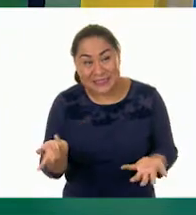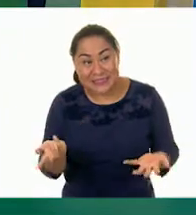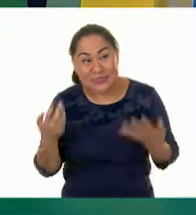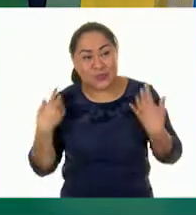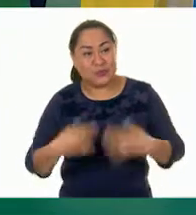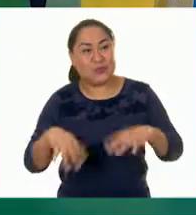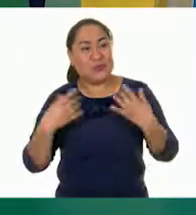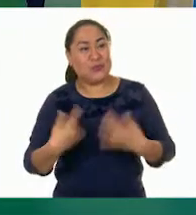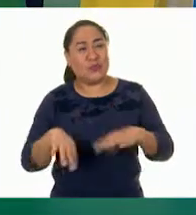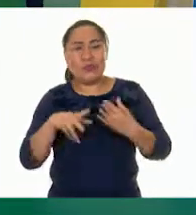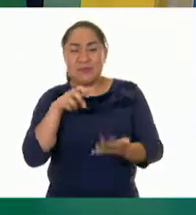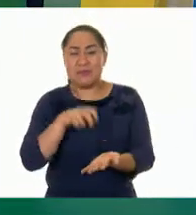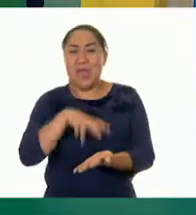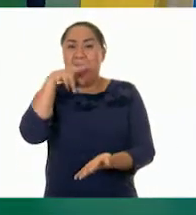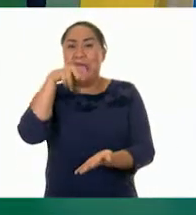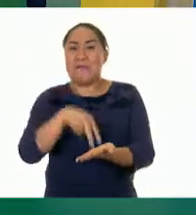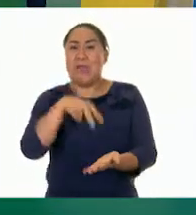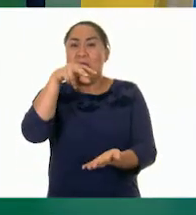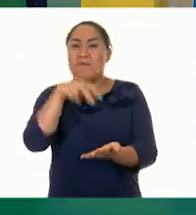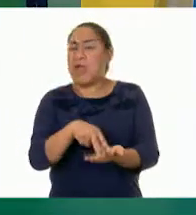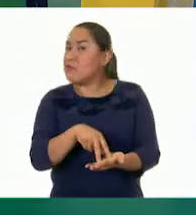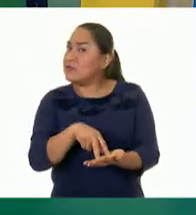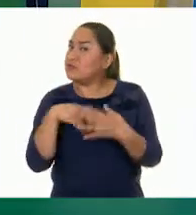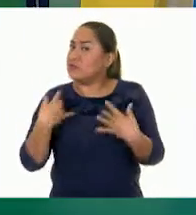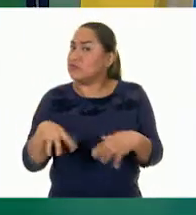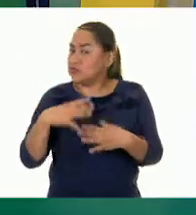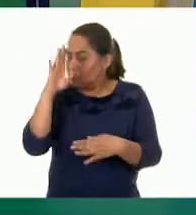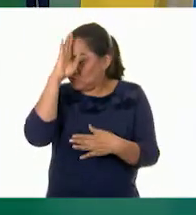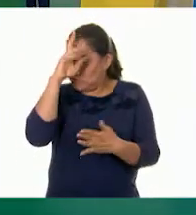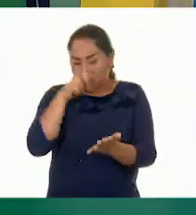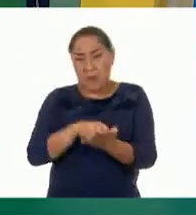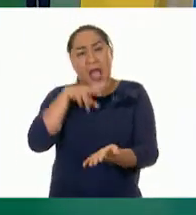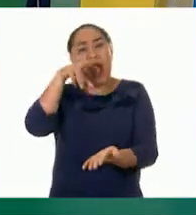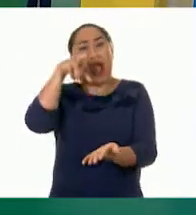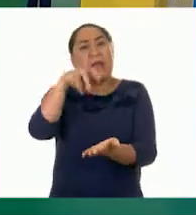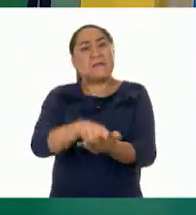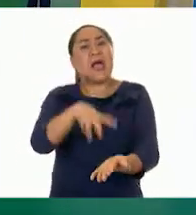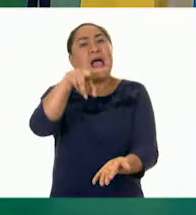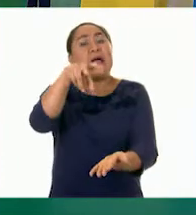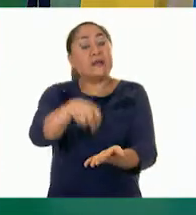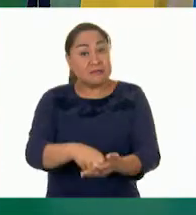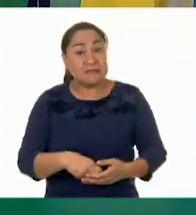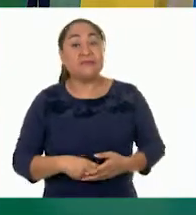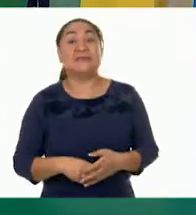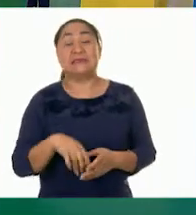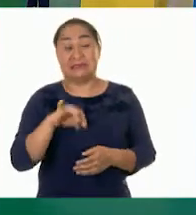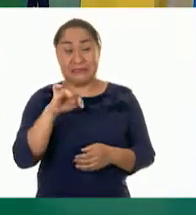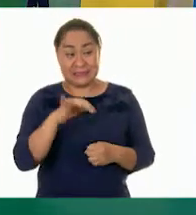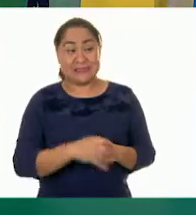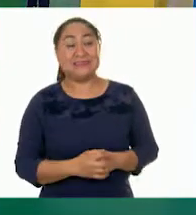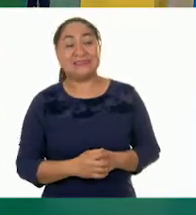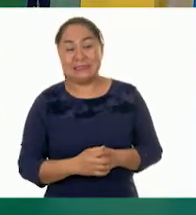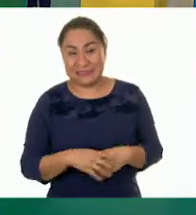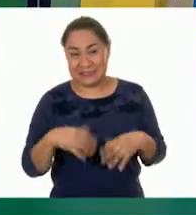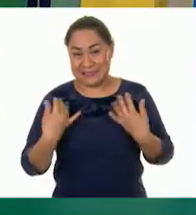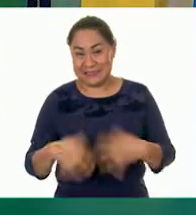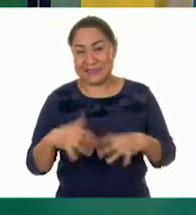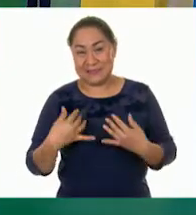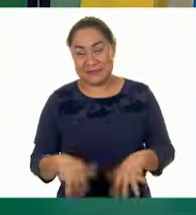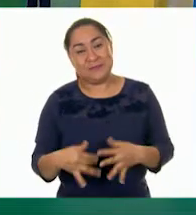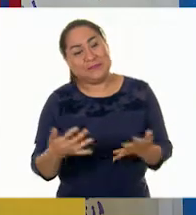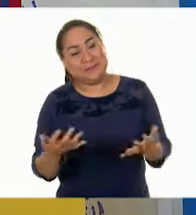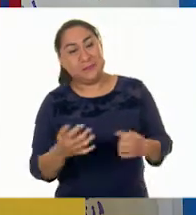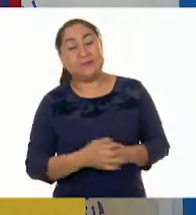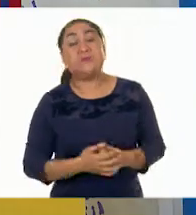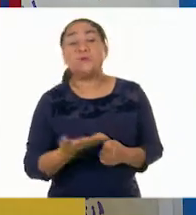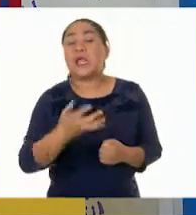¡Qué bárbara cómo brinca! ¡Claro! Oye, no son saltitos, son saltotes. Sí, sí. Son grandes saltos y pequeños saltos. También. Y bueno,